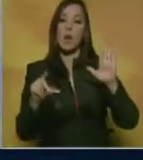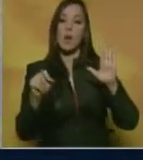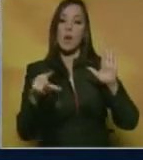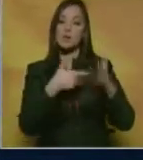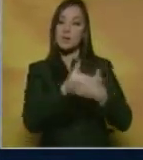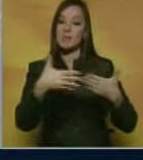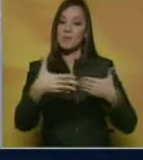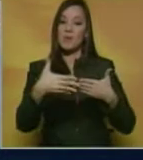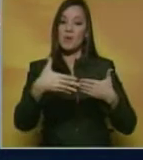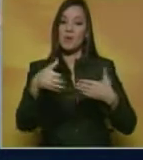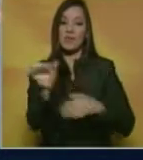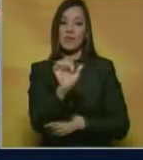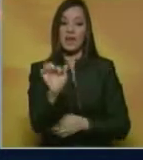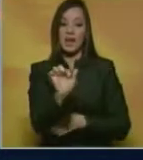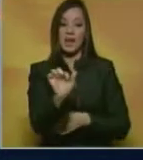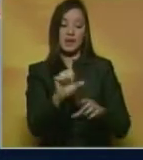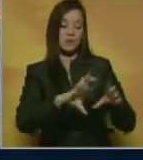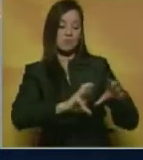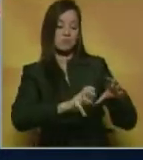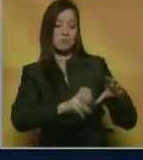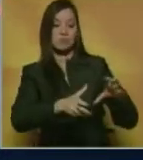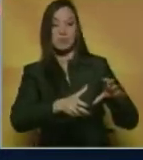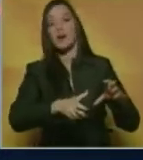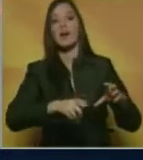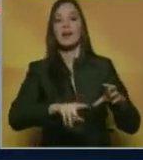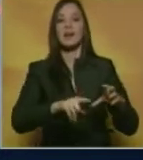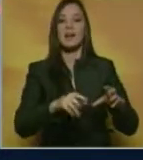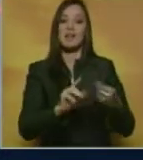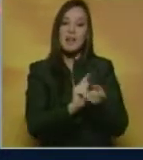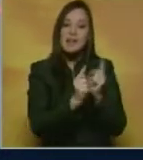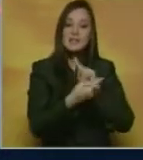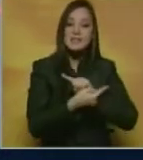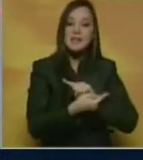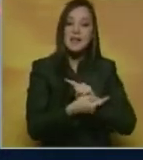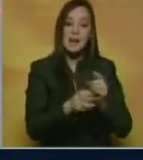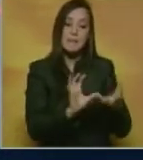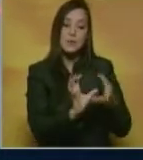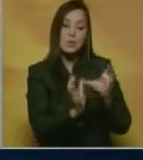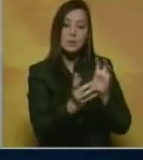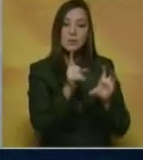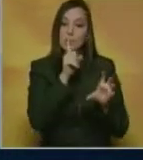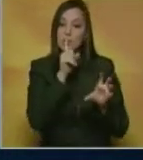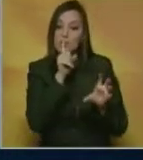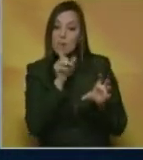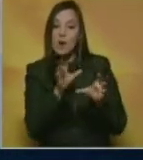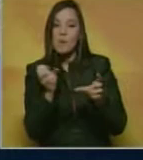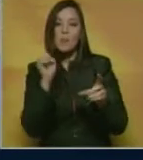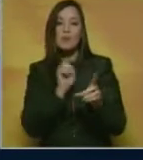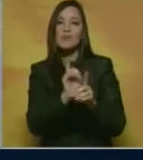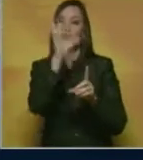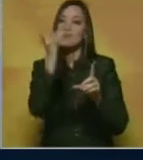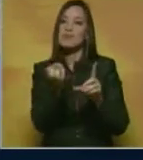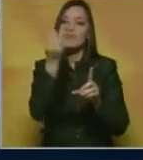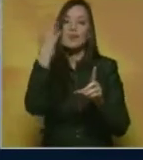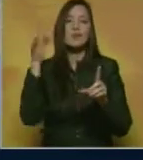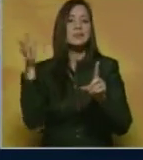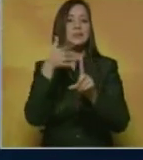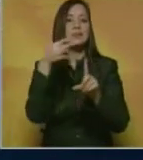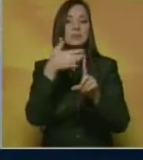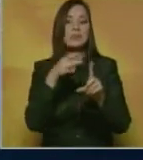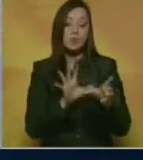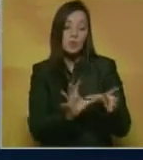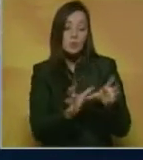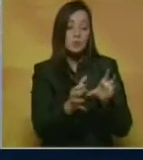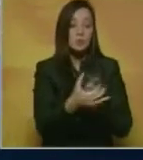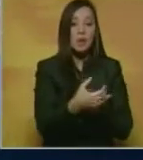vehículos afectados por la manipulación del motor diésel que fueron modificados para falsear los controles de contaminación ambiental. El fabricante